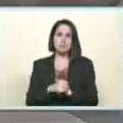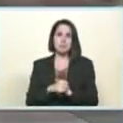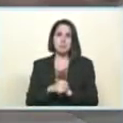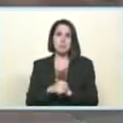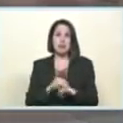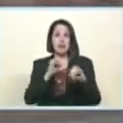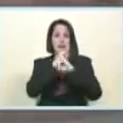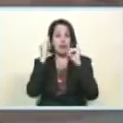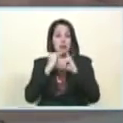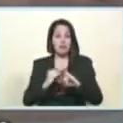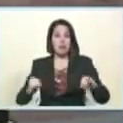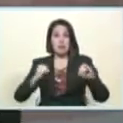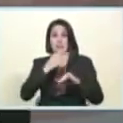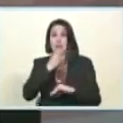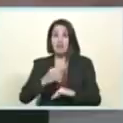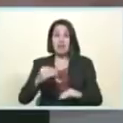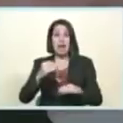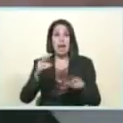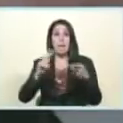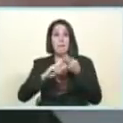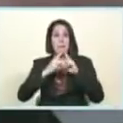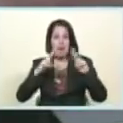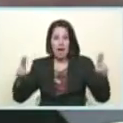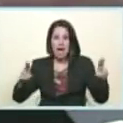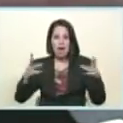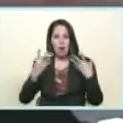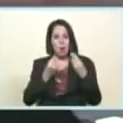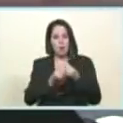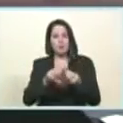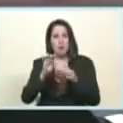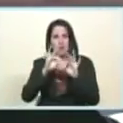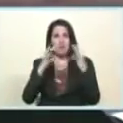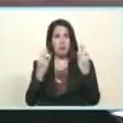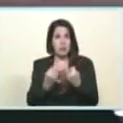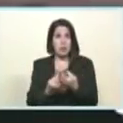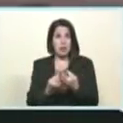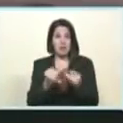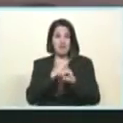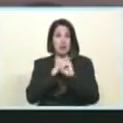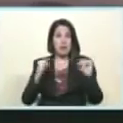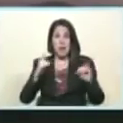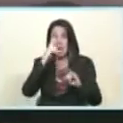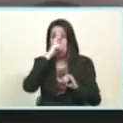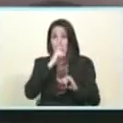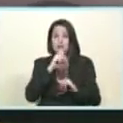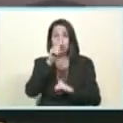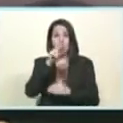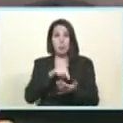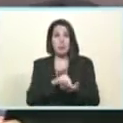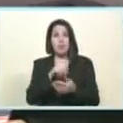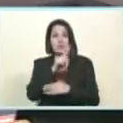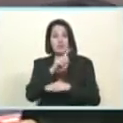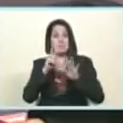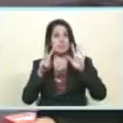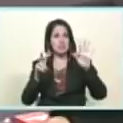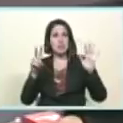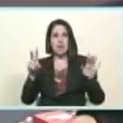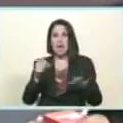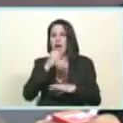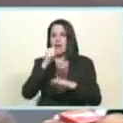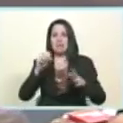navidades en paz sus navidades en familia su fin de año 2017 cantando